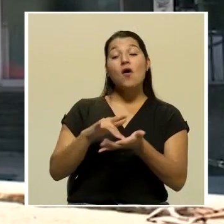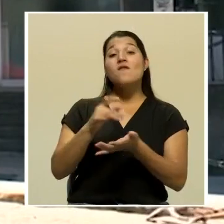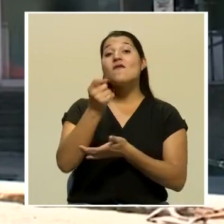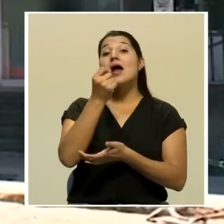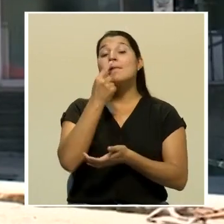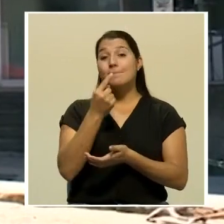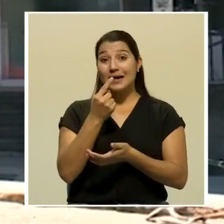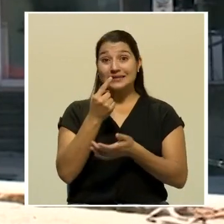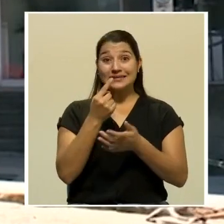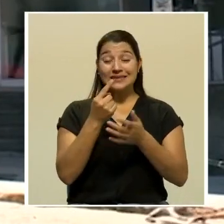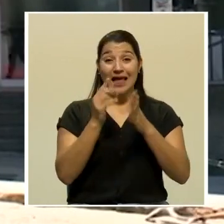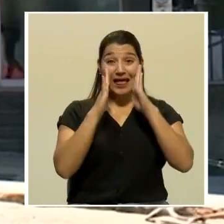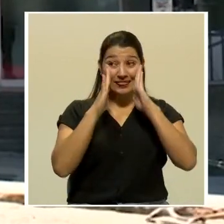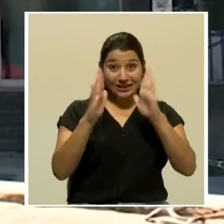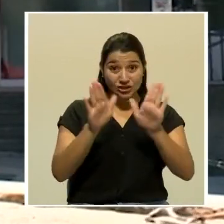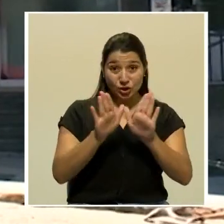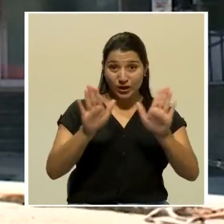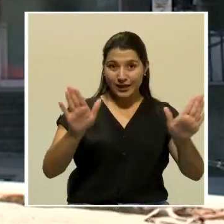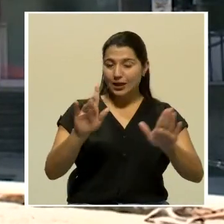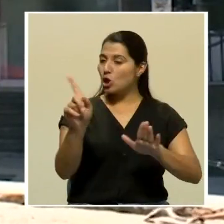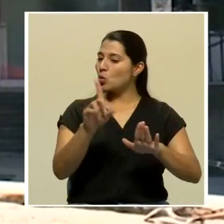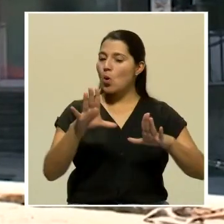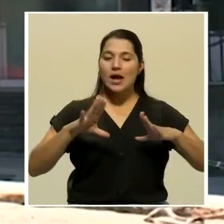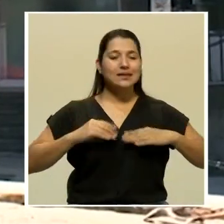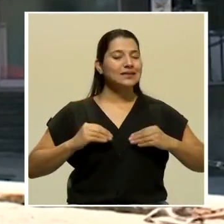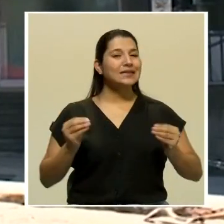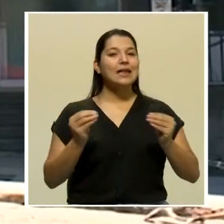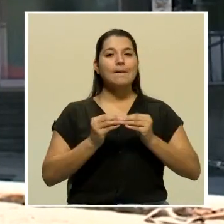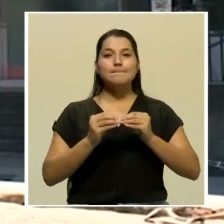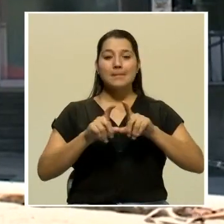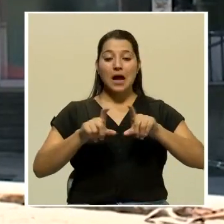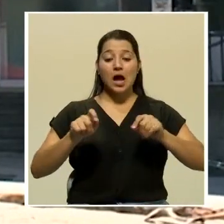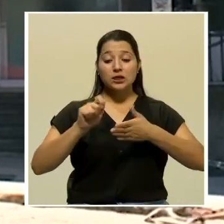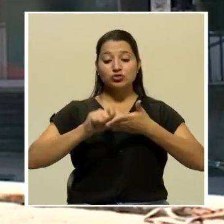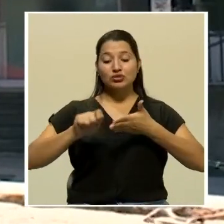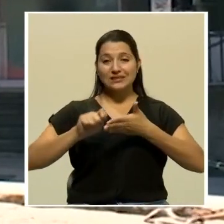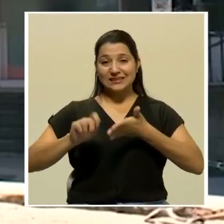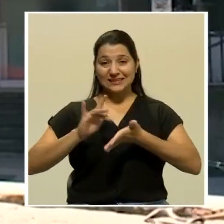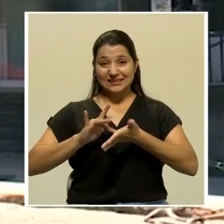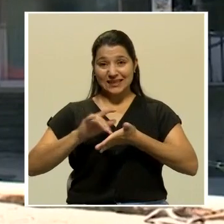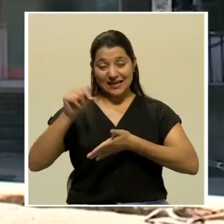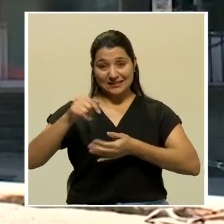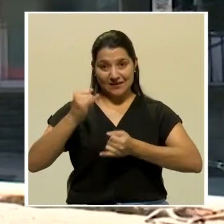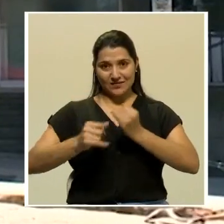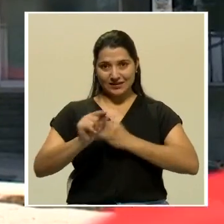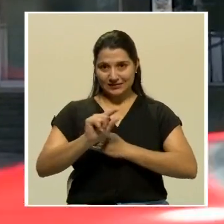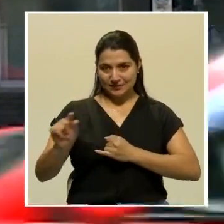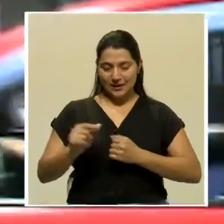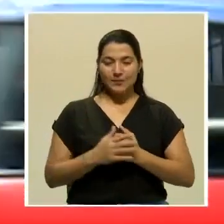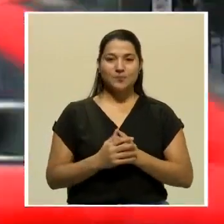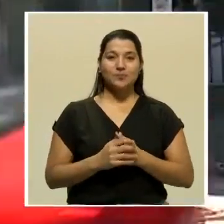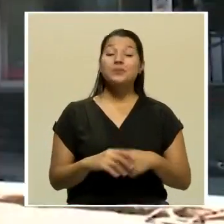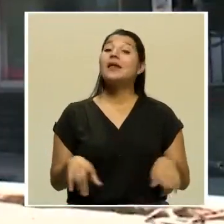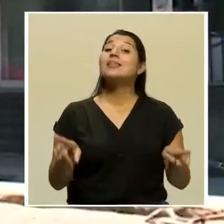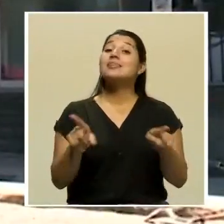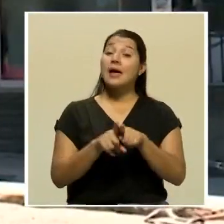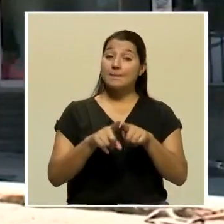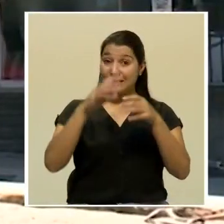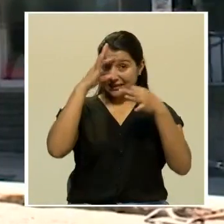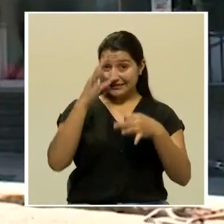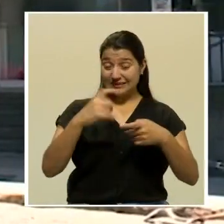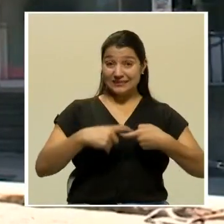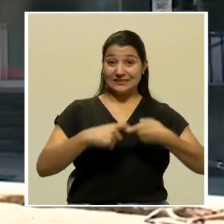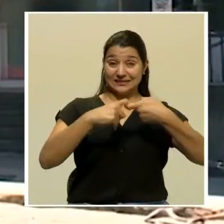externa no recibirá más recetas durante este fin de semana. También se tomó la medida de